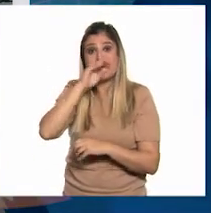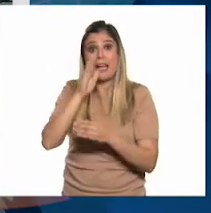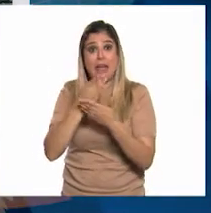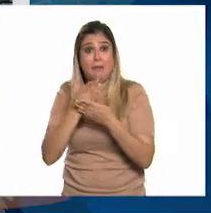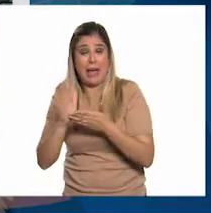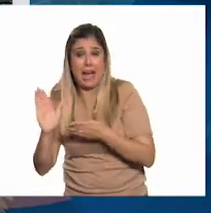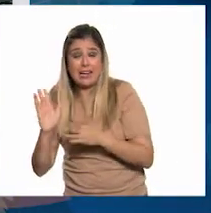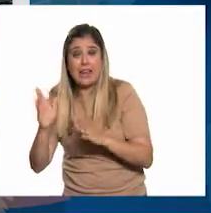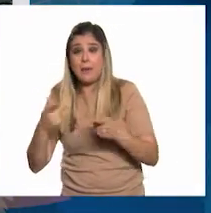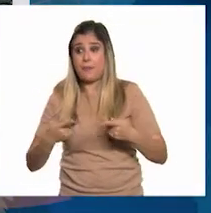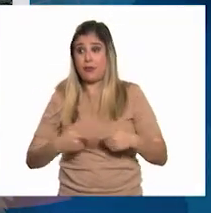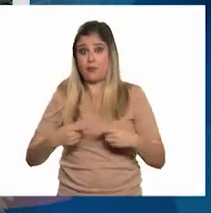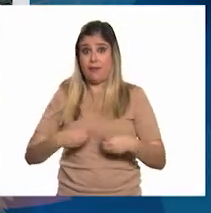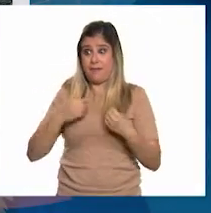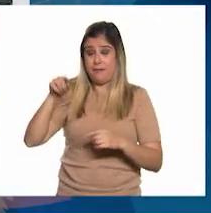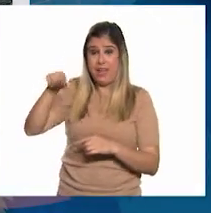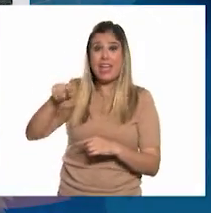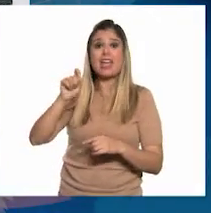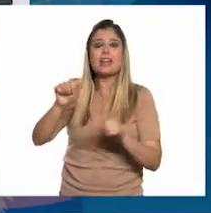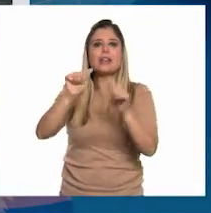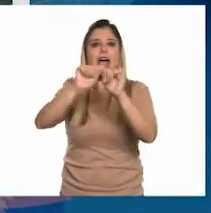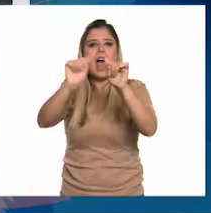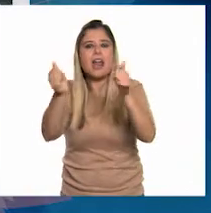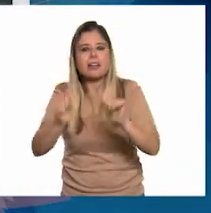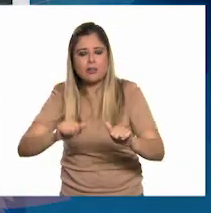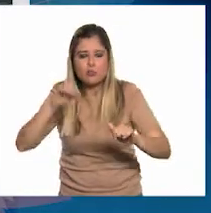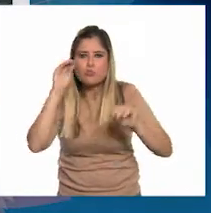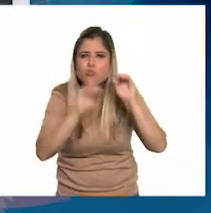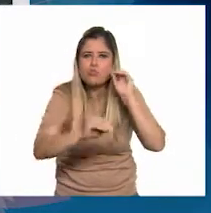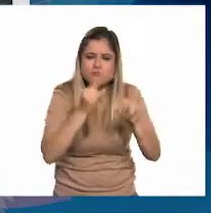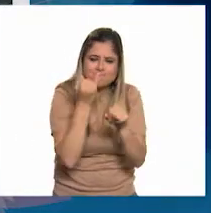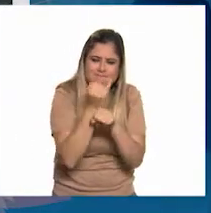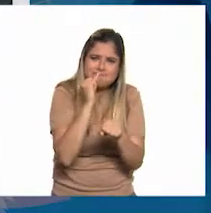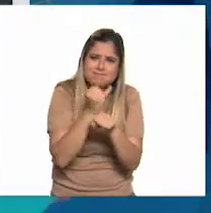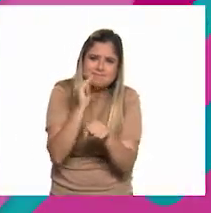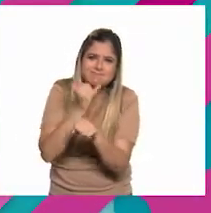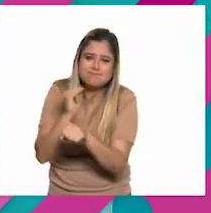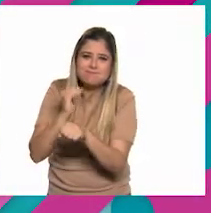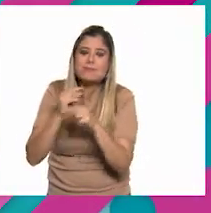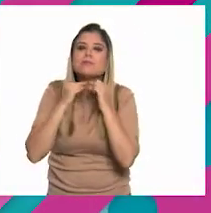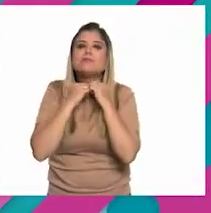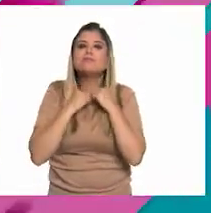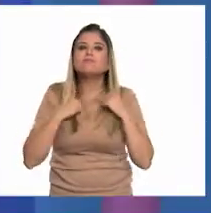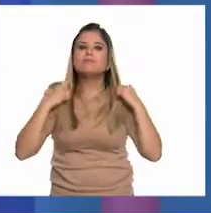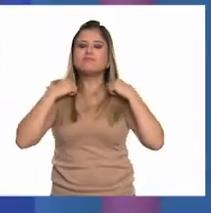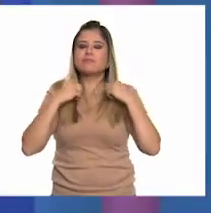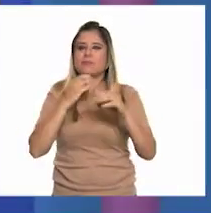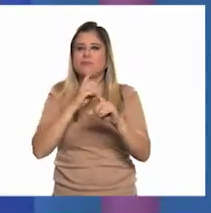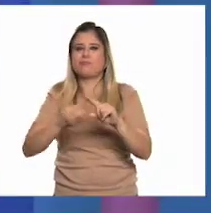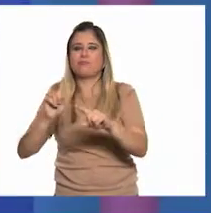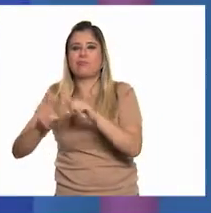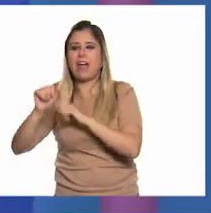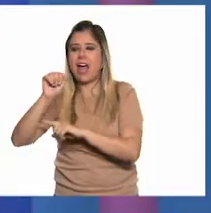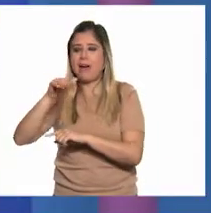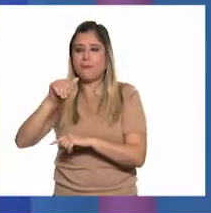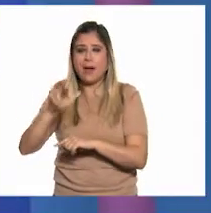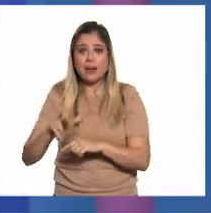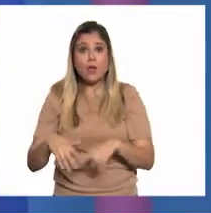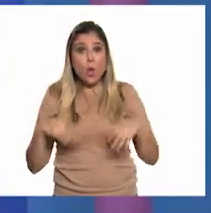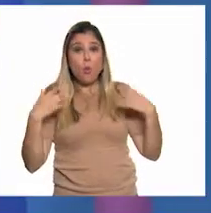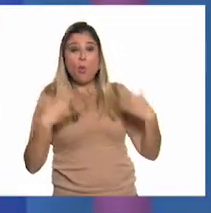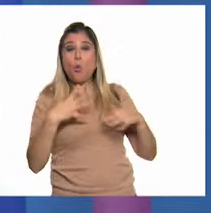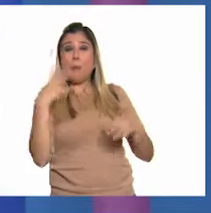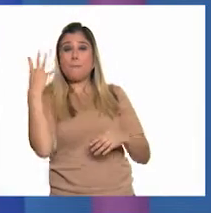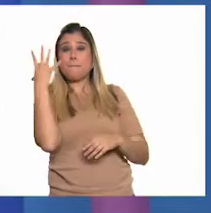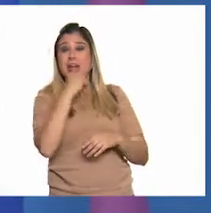muchas personas que viven allí son artesanos que se dedican a elaborar joyería de ámbar. Larisa, ¡qué maravilloso ejemplo